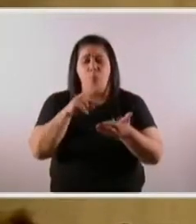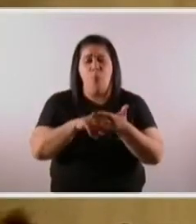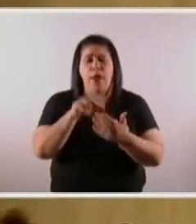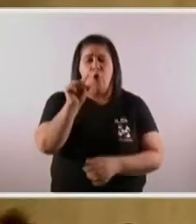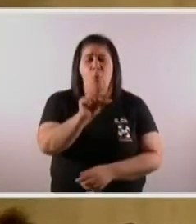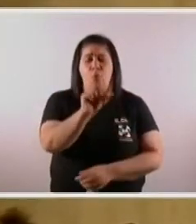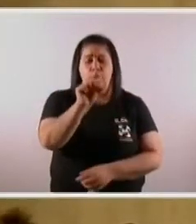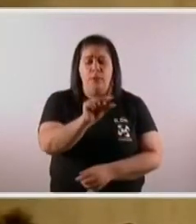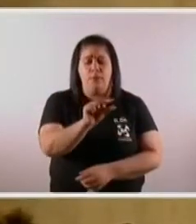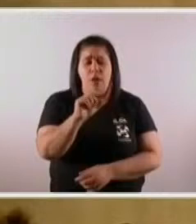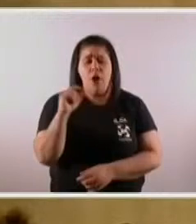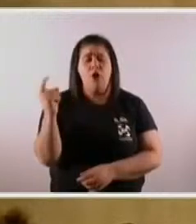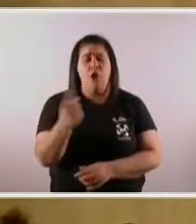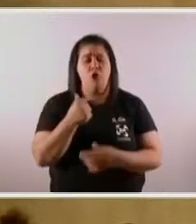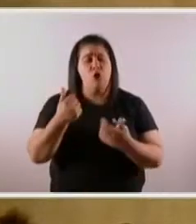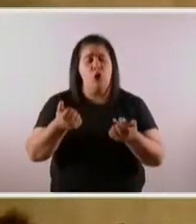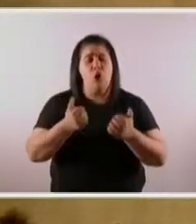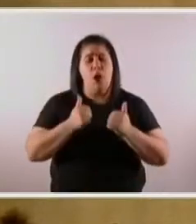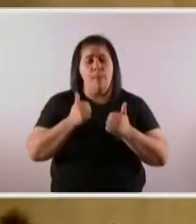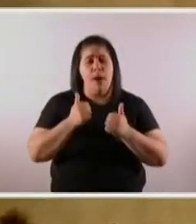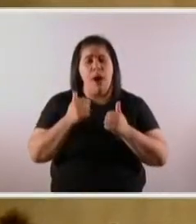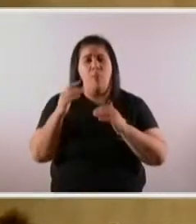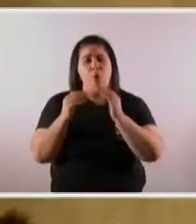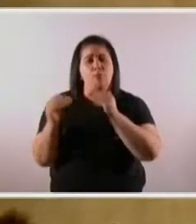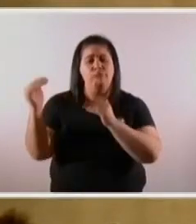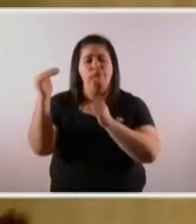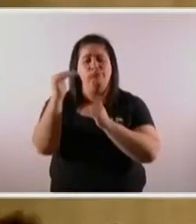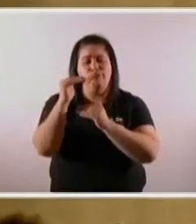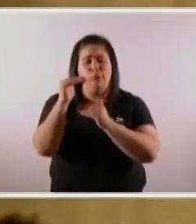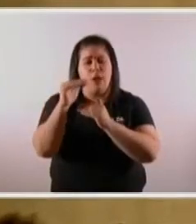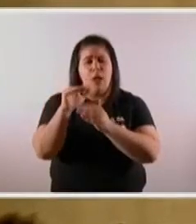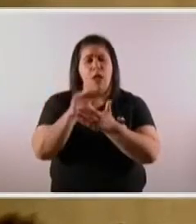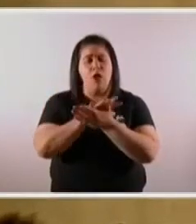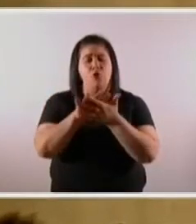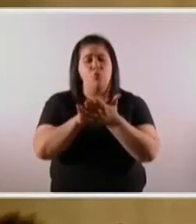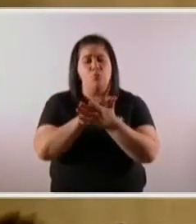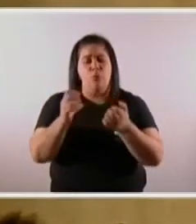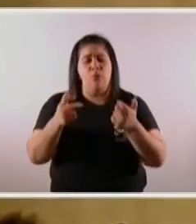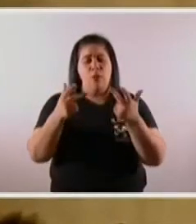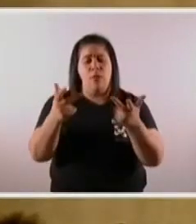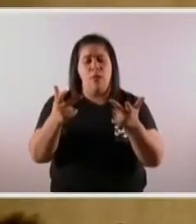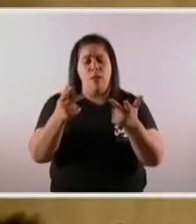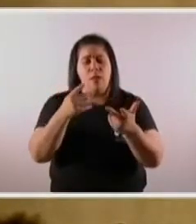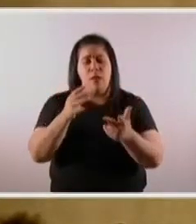Nosotros esperamos una medida de la Corte que revierta esta discusión. Todo el presupuesto es contingente.